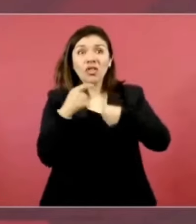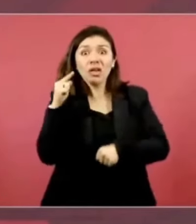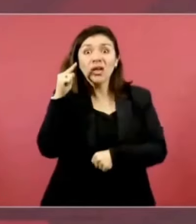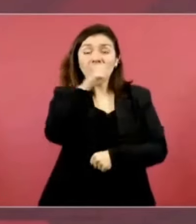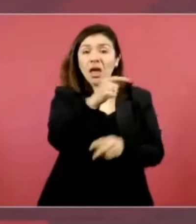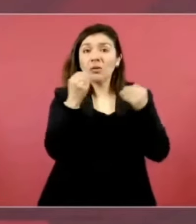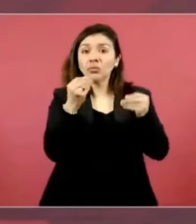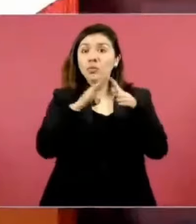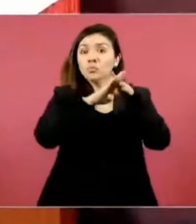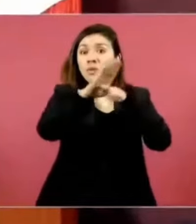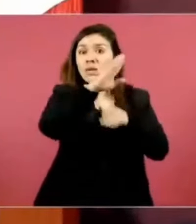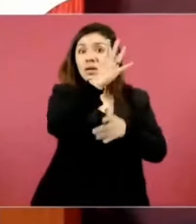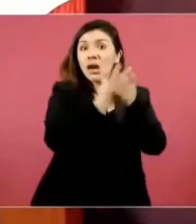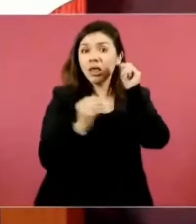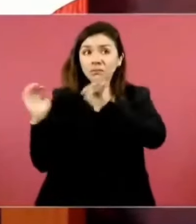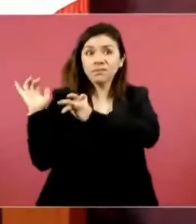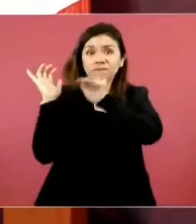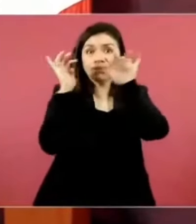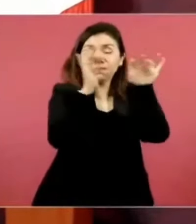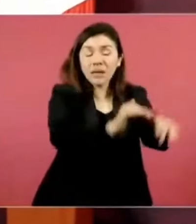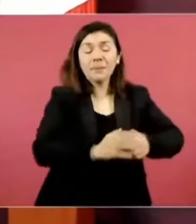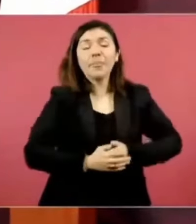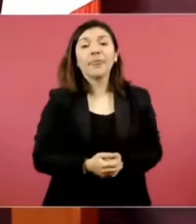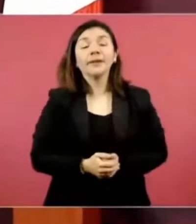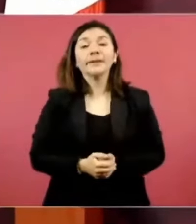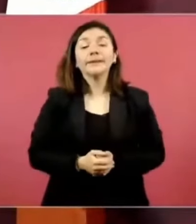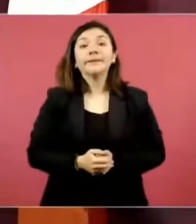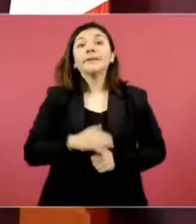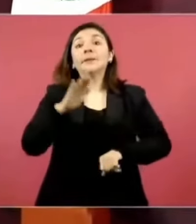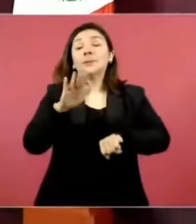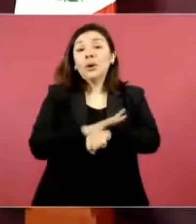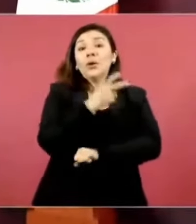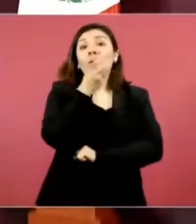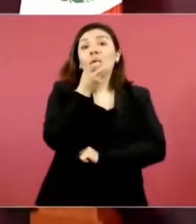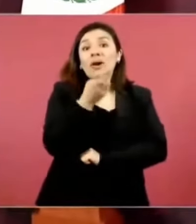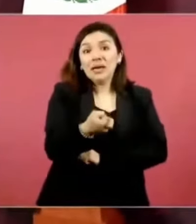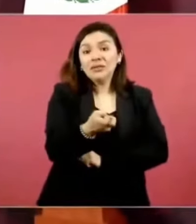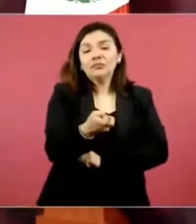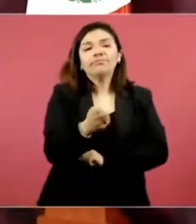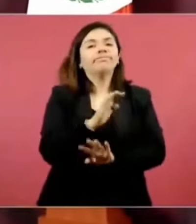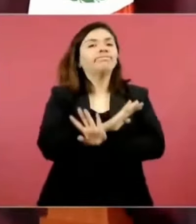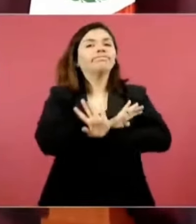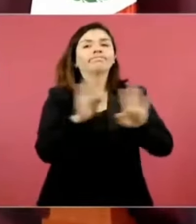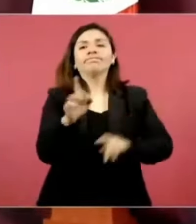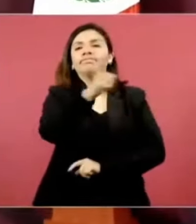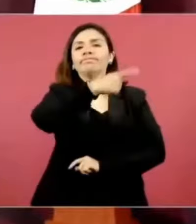Y esto llevó a que se cerraran